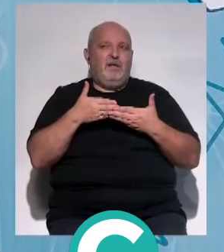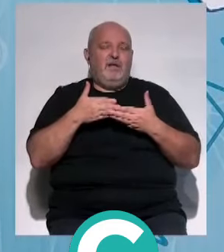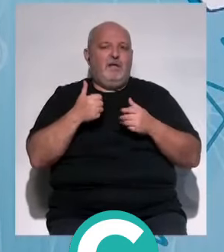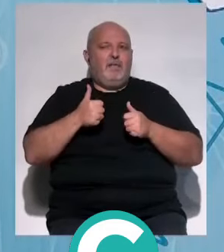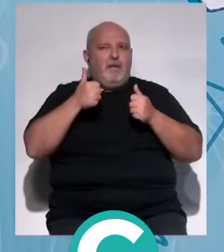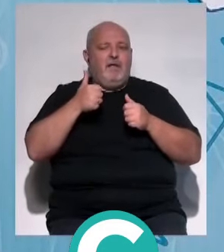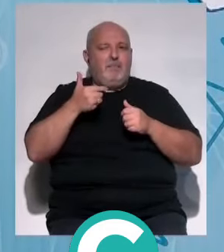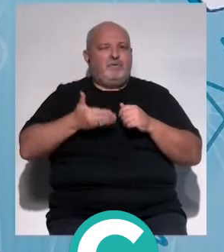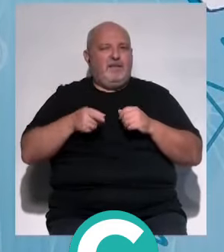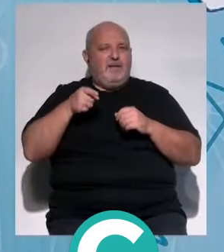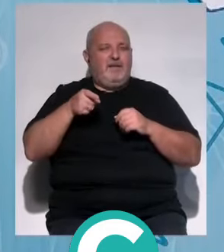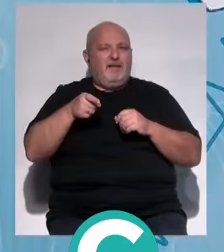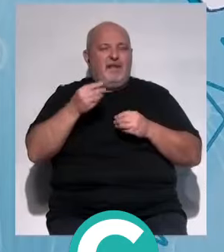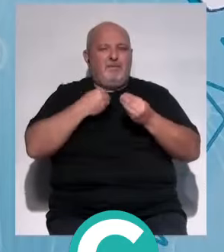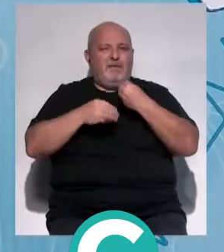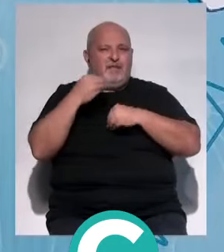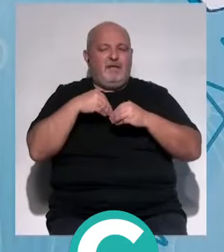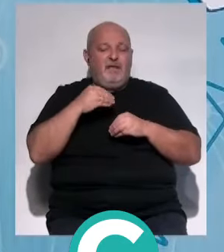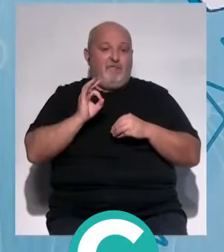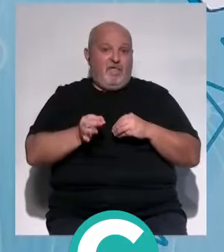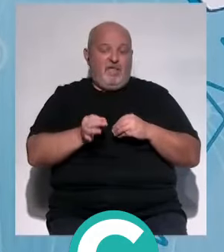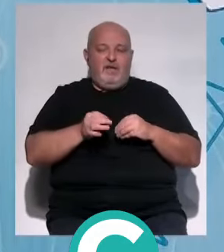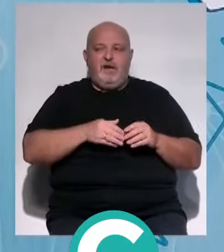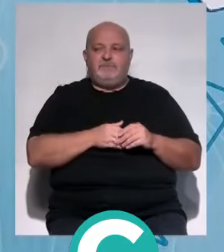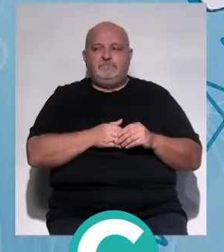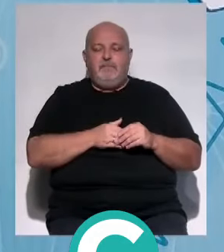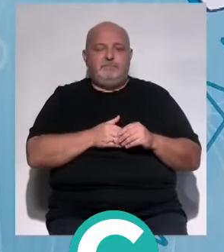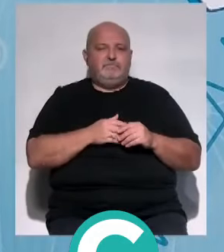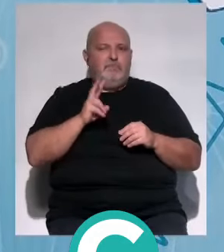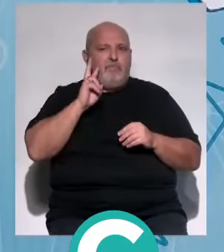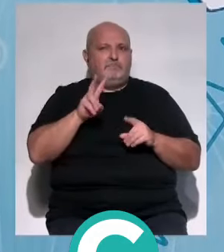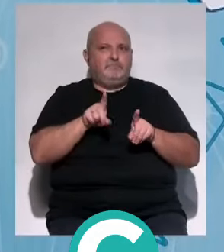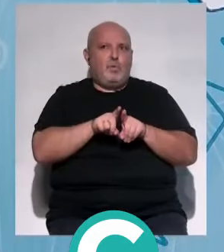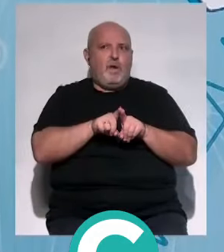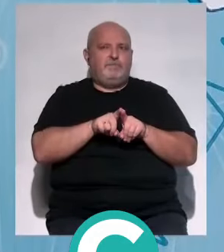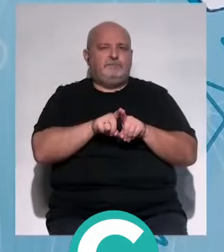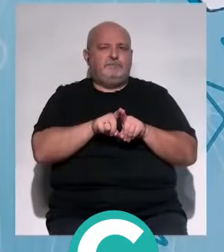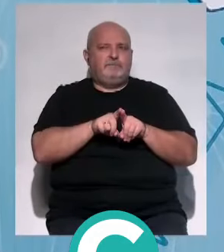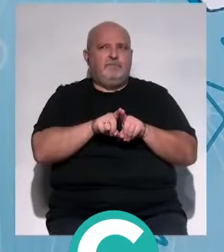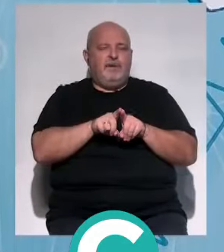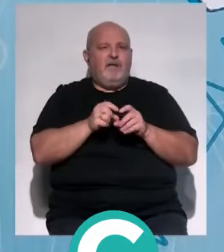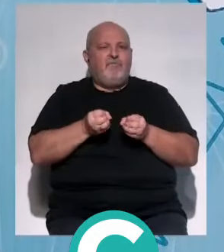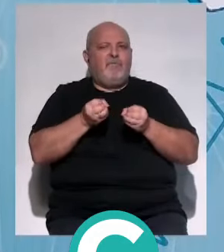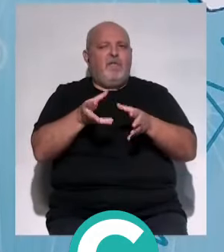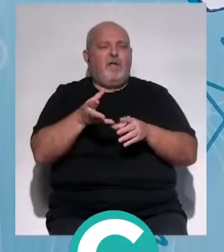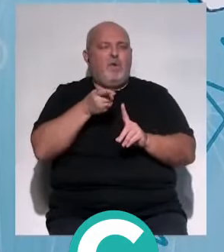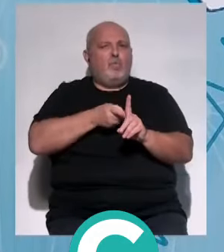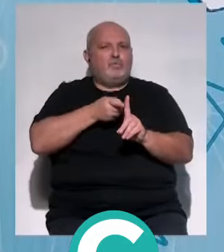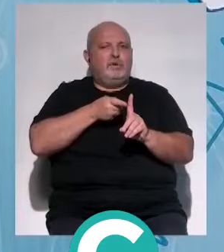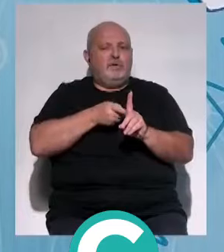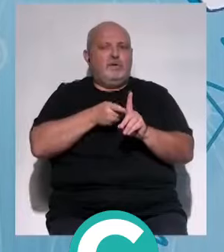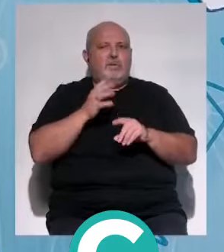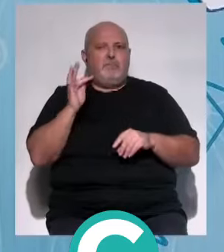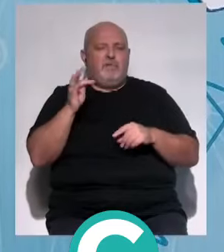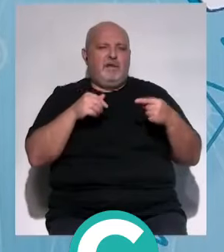da más importancia a la alimentación, que es verdad que cada vez tenemos esa información, la podemos utilizar tanto